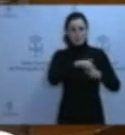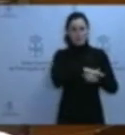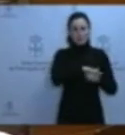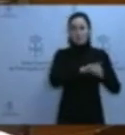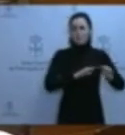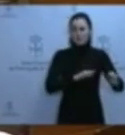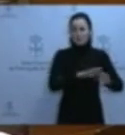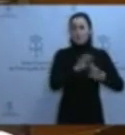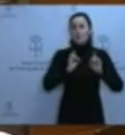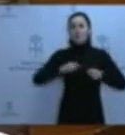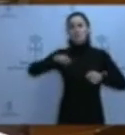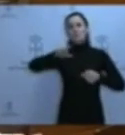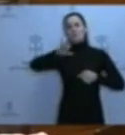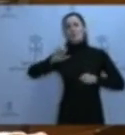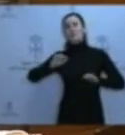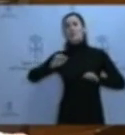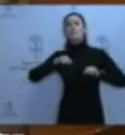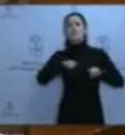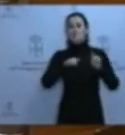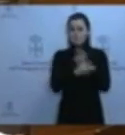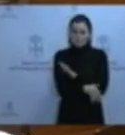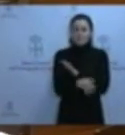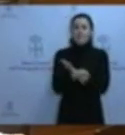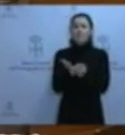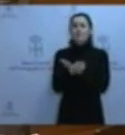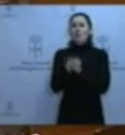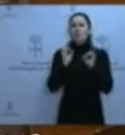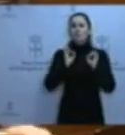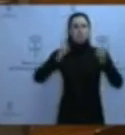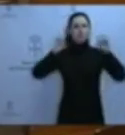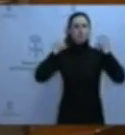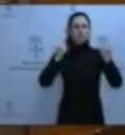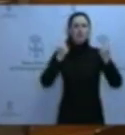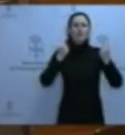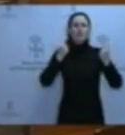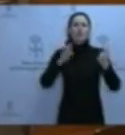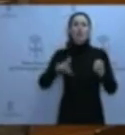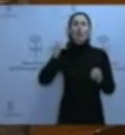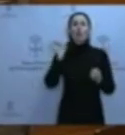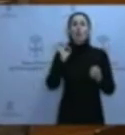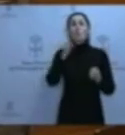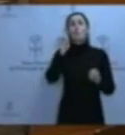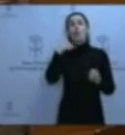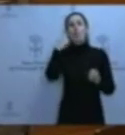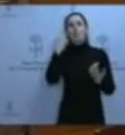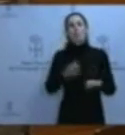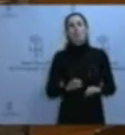es si el caso Marea es un gran caso de corrupción o es tan solo uno en el que les han descubierto.